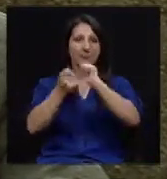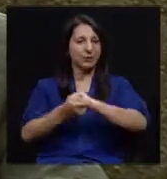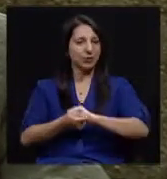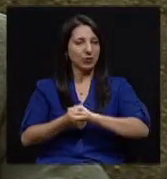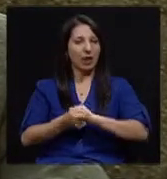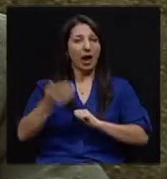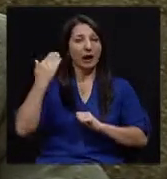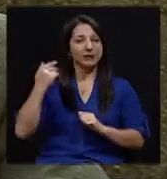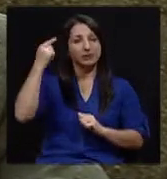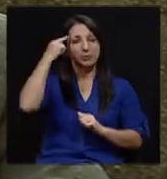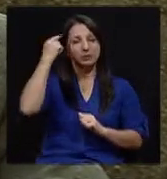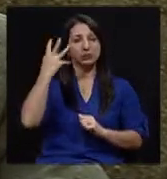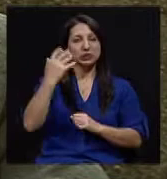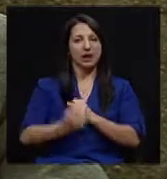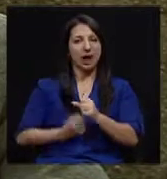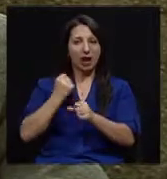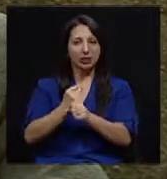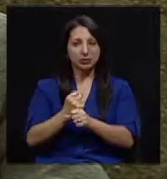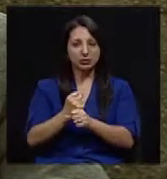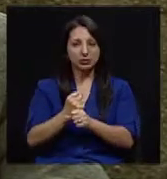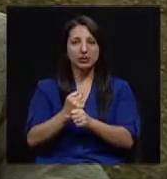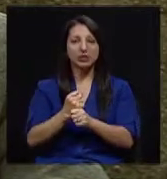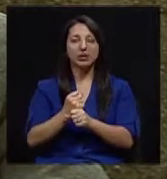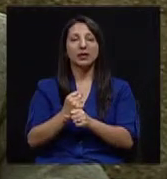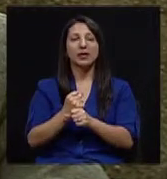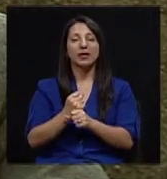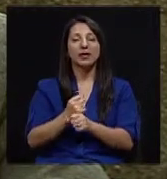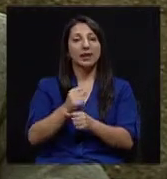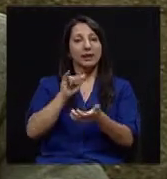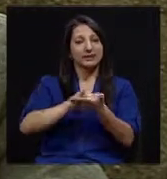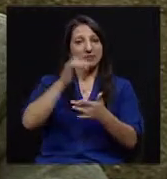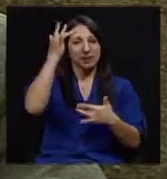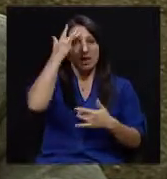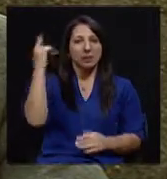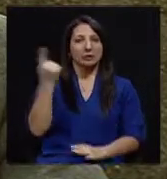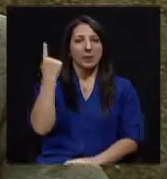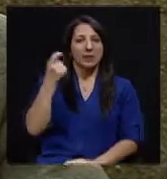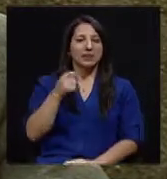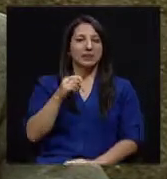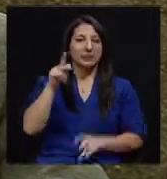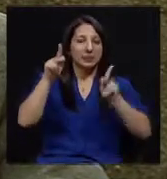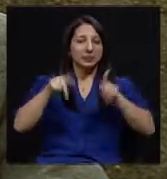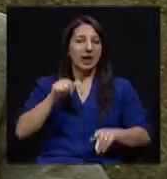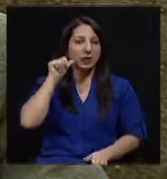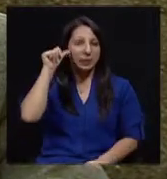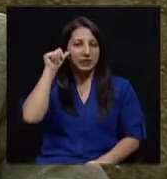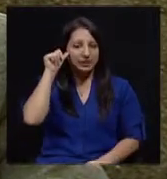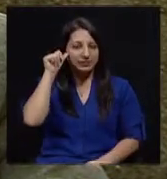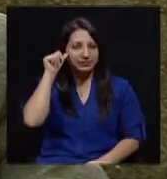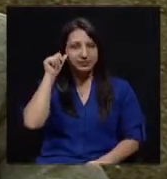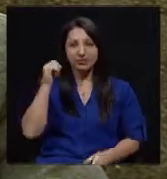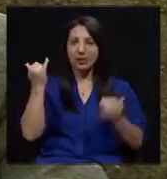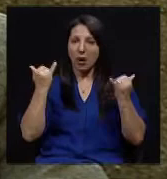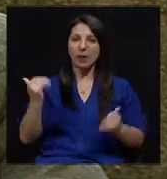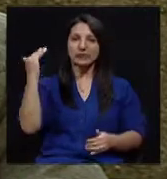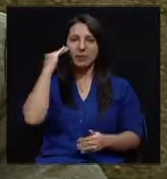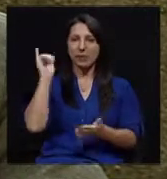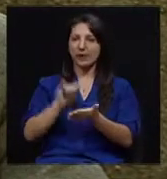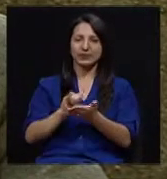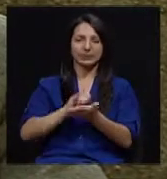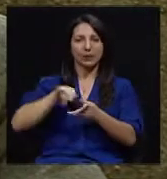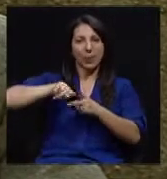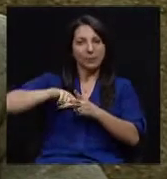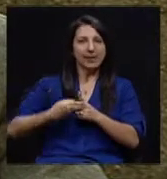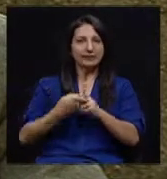Se tenía la impresión durante muchos años que era una enfermedad de la gente adulta. Hoy sabemos que esta condición